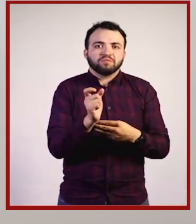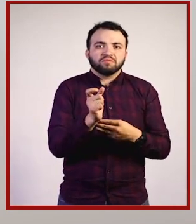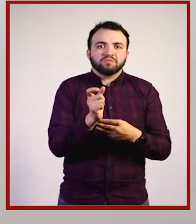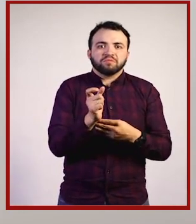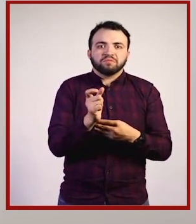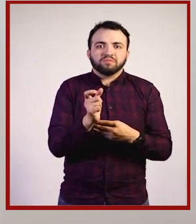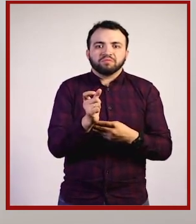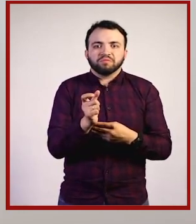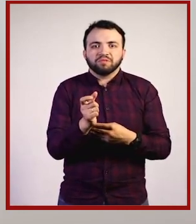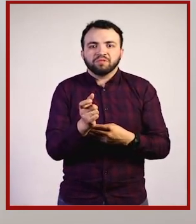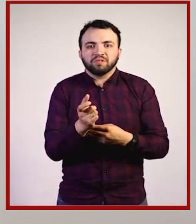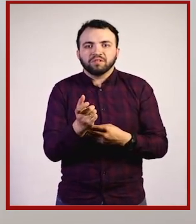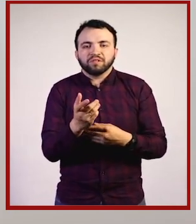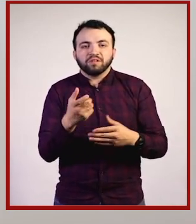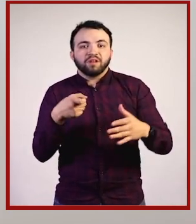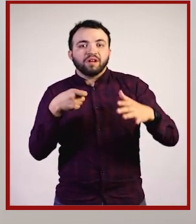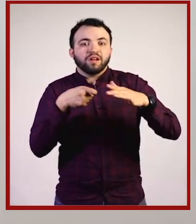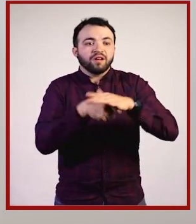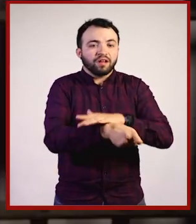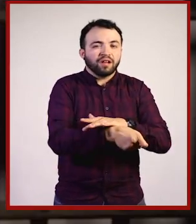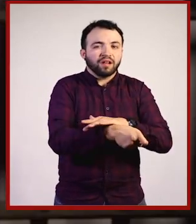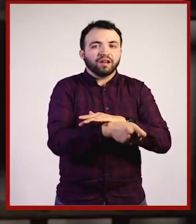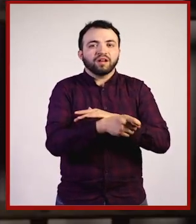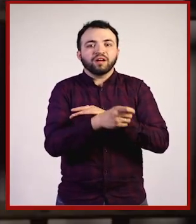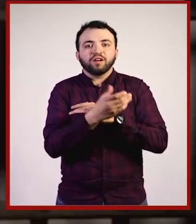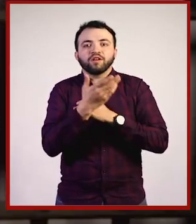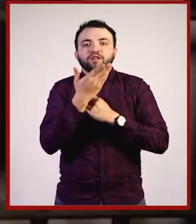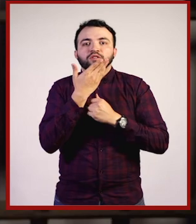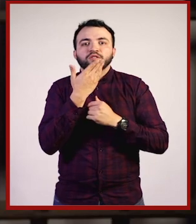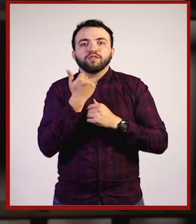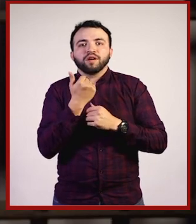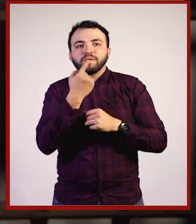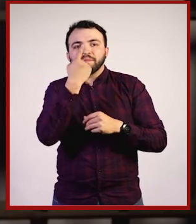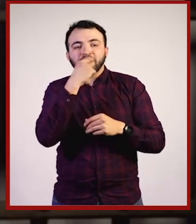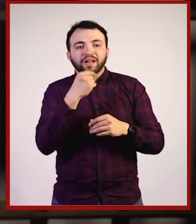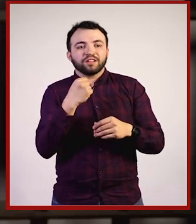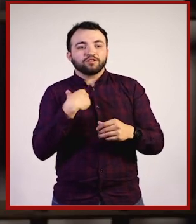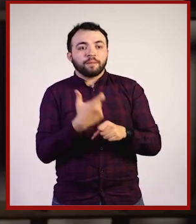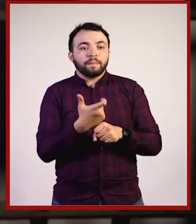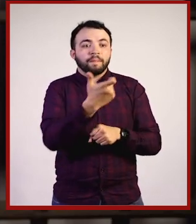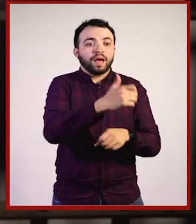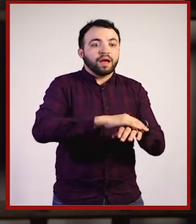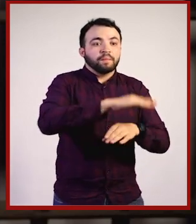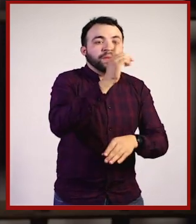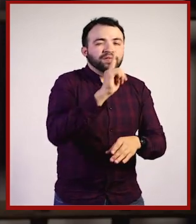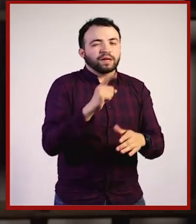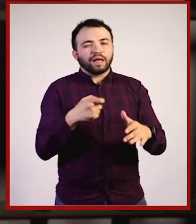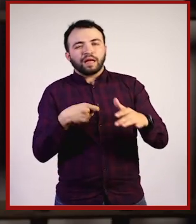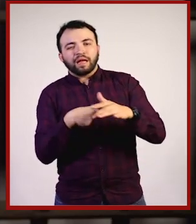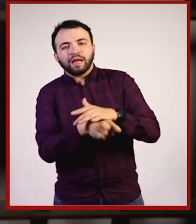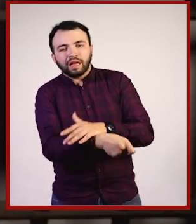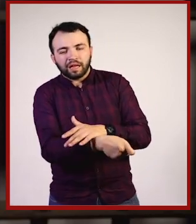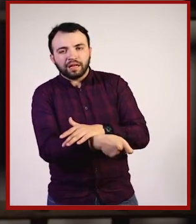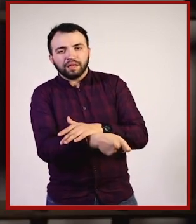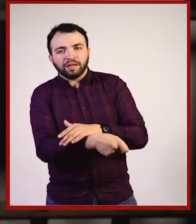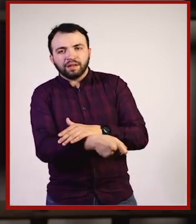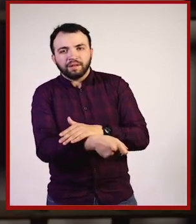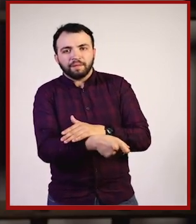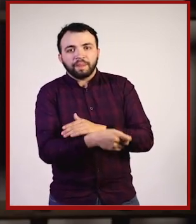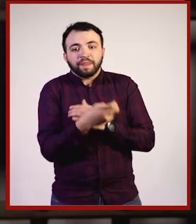esta mano que no existe una sanción. Y esto estimamos, creemos nosotros, que es precisamente